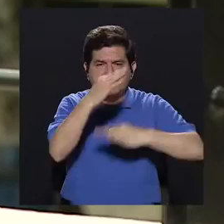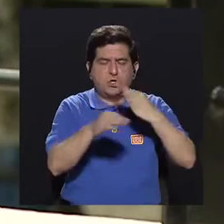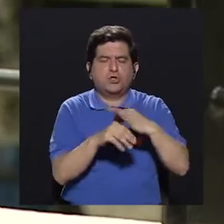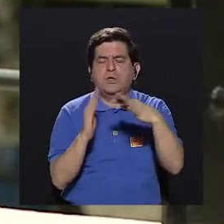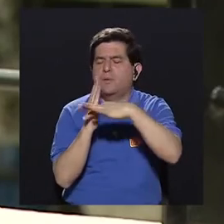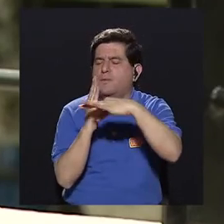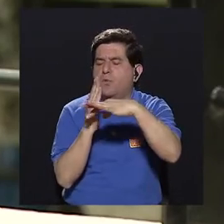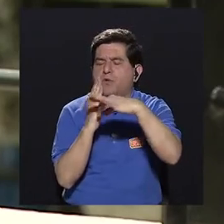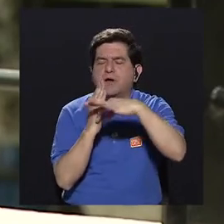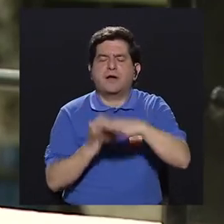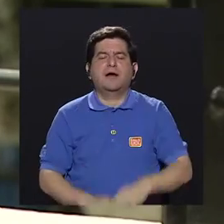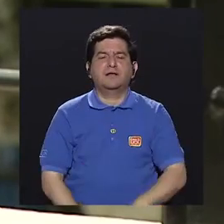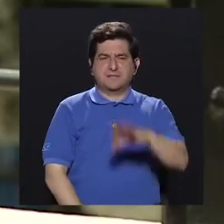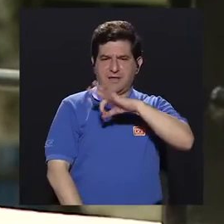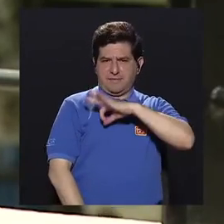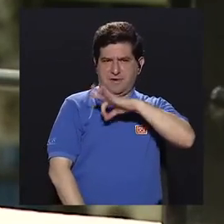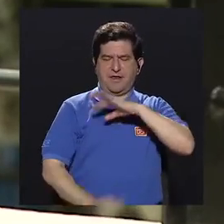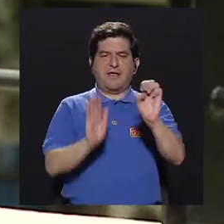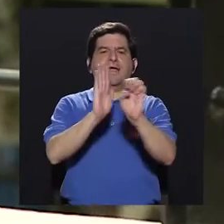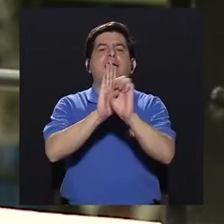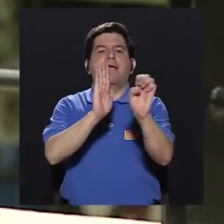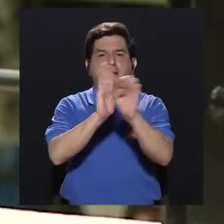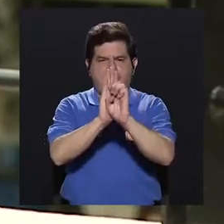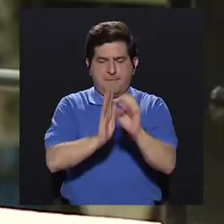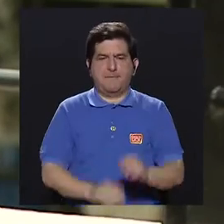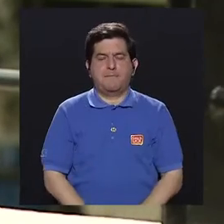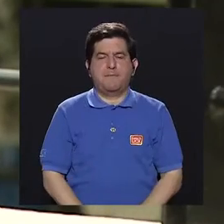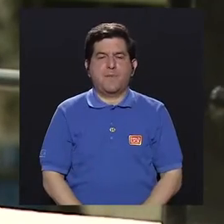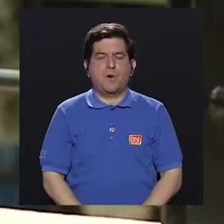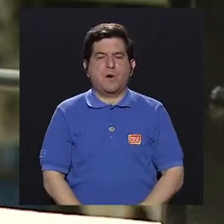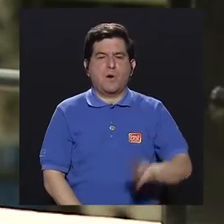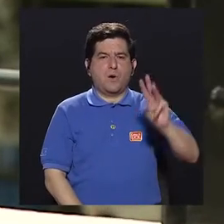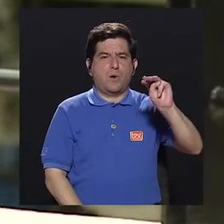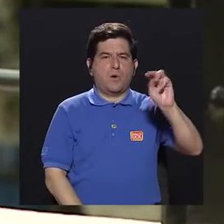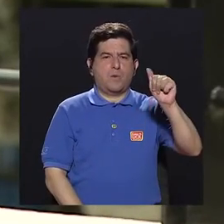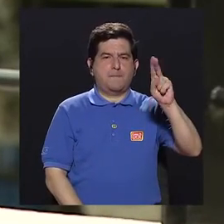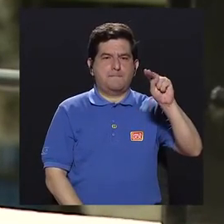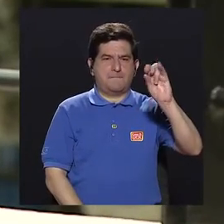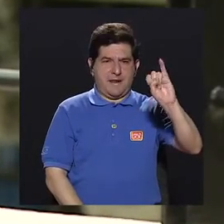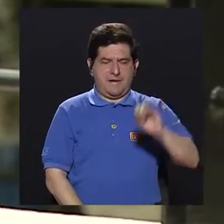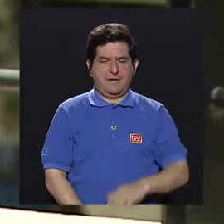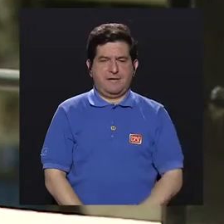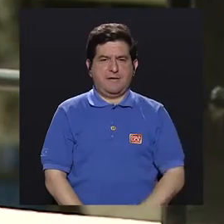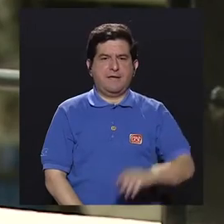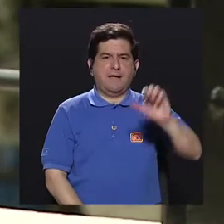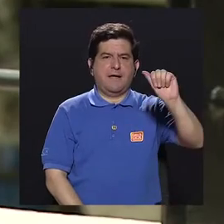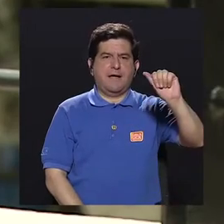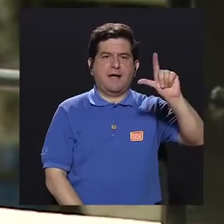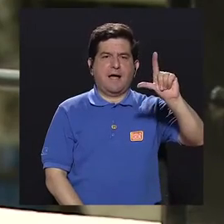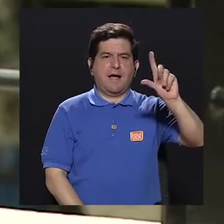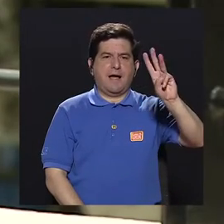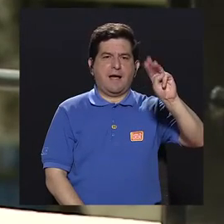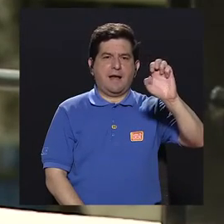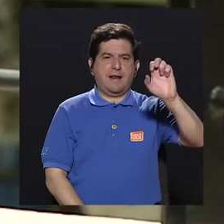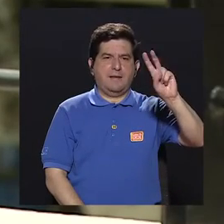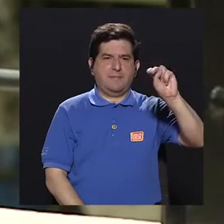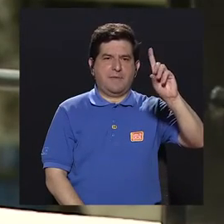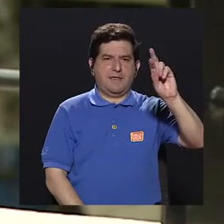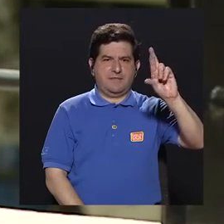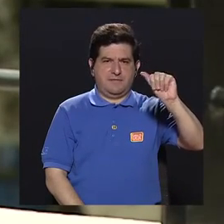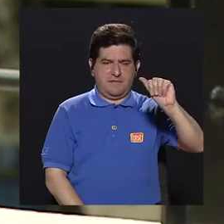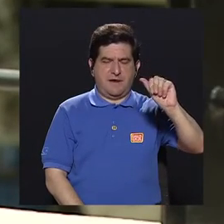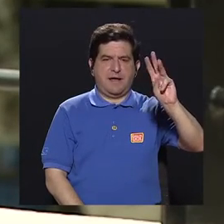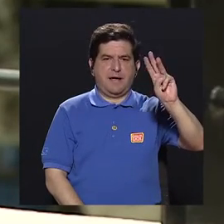grasa que son beneficiosos, como por ejemplo, el maní, la almendra, la macadamia,